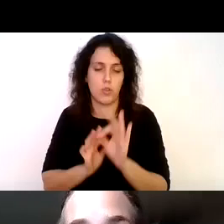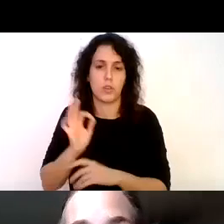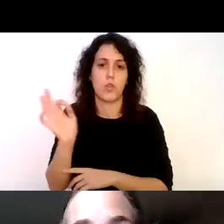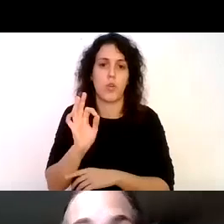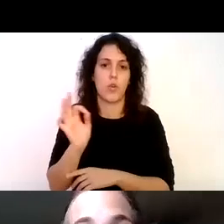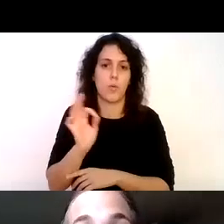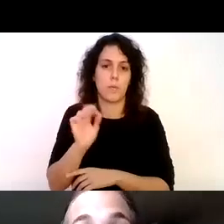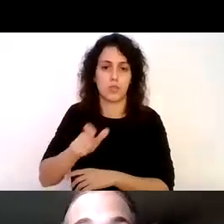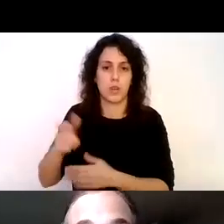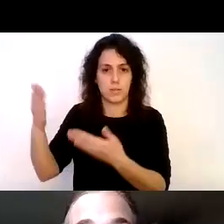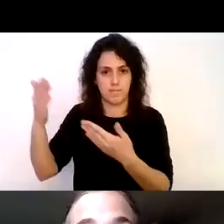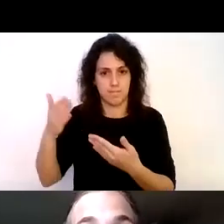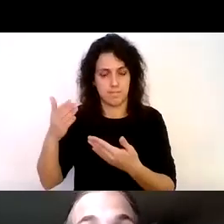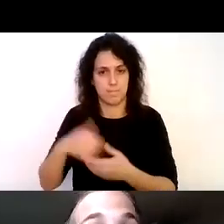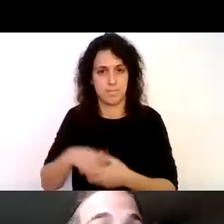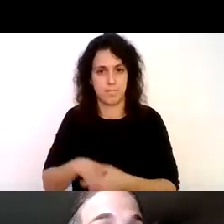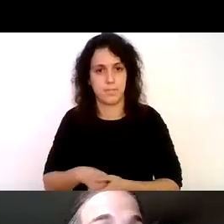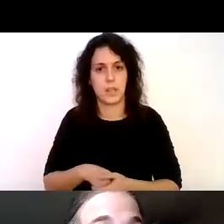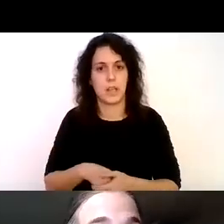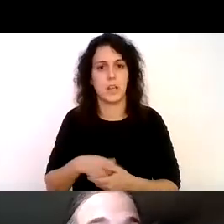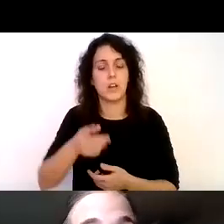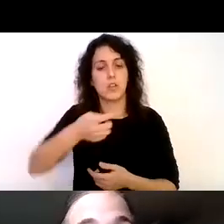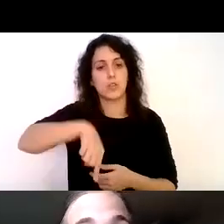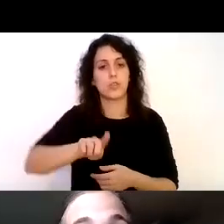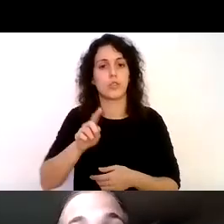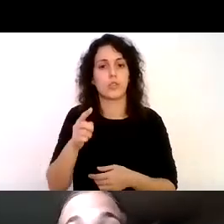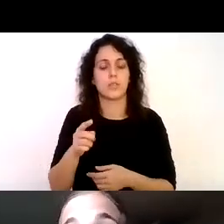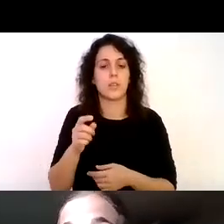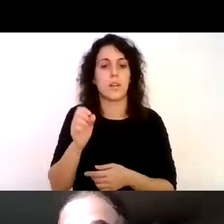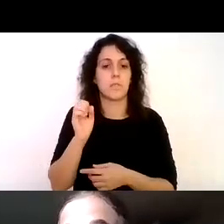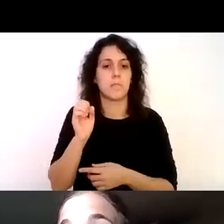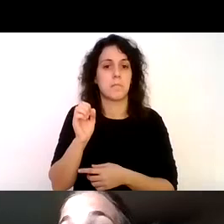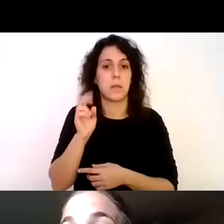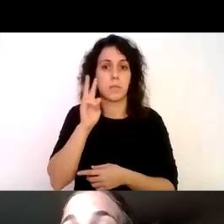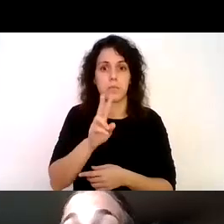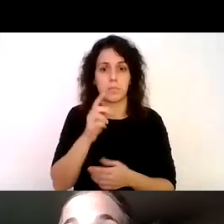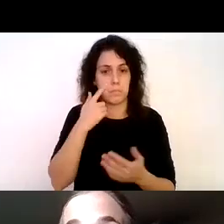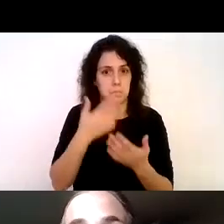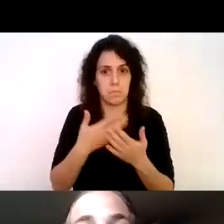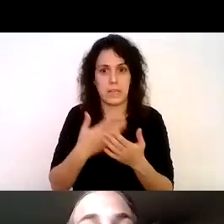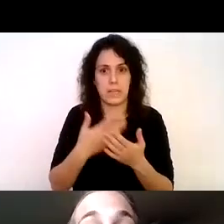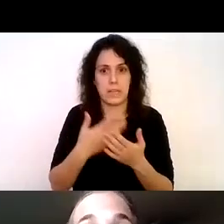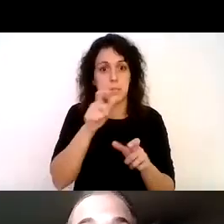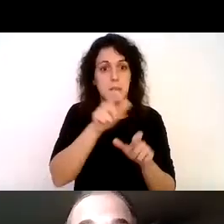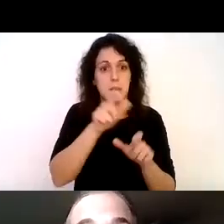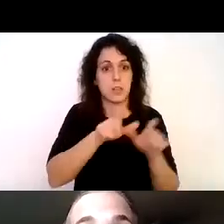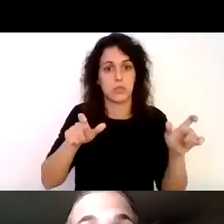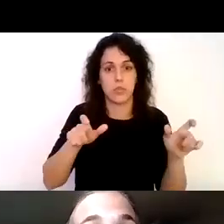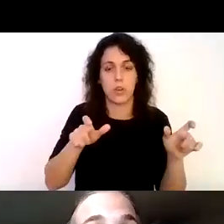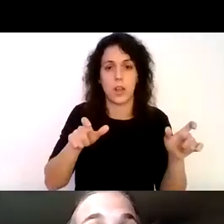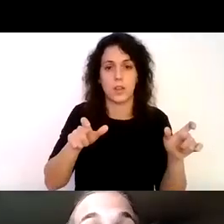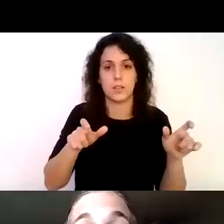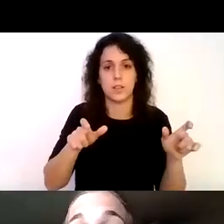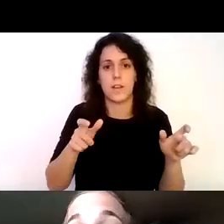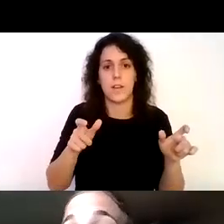reciben entonces hemos visto en las distintas expediciones que la gente los lugareños también salen